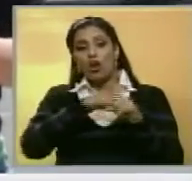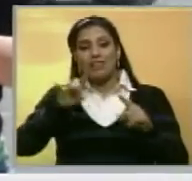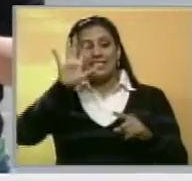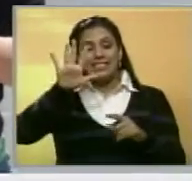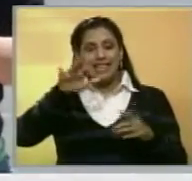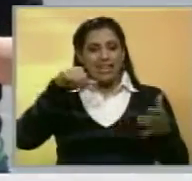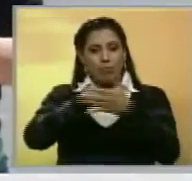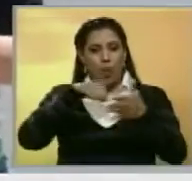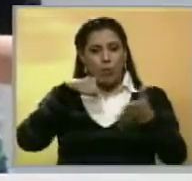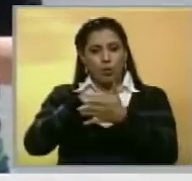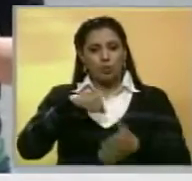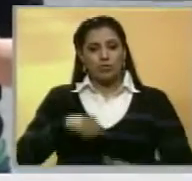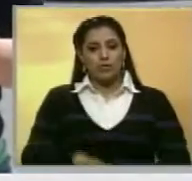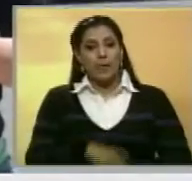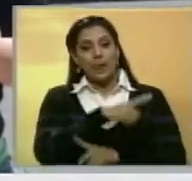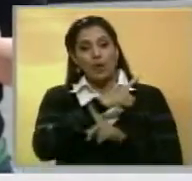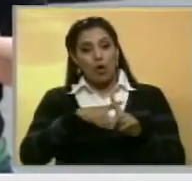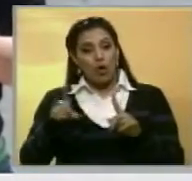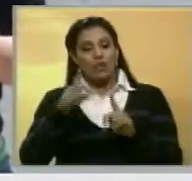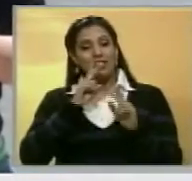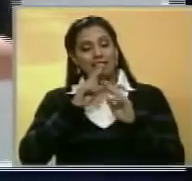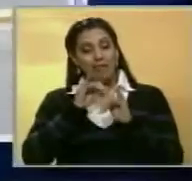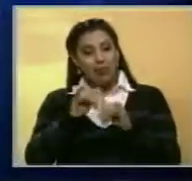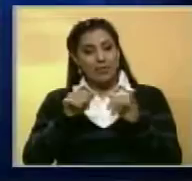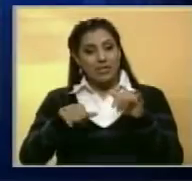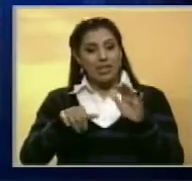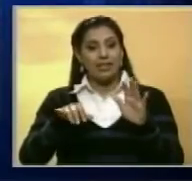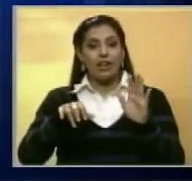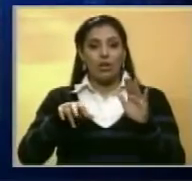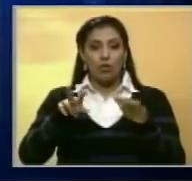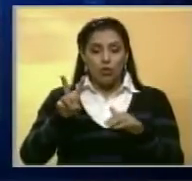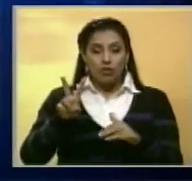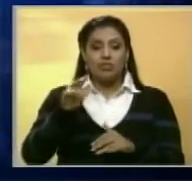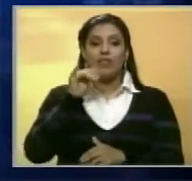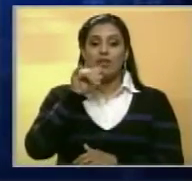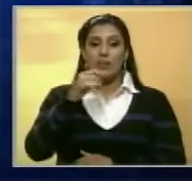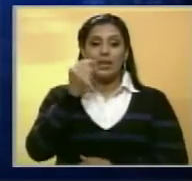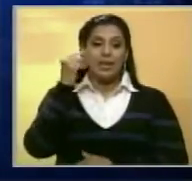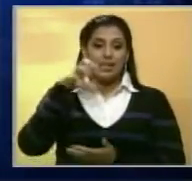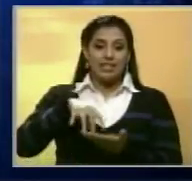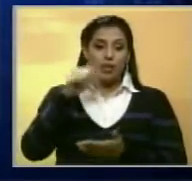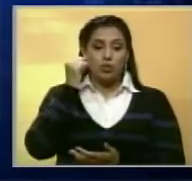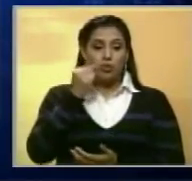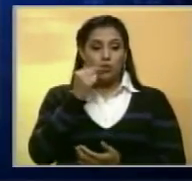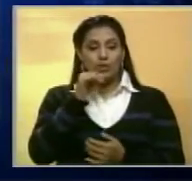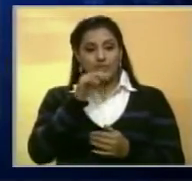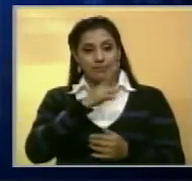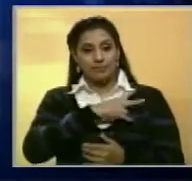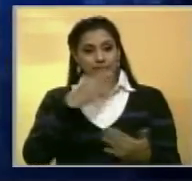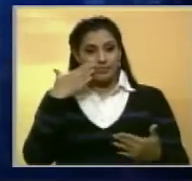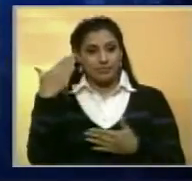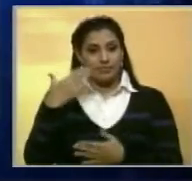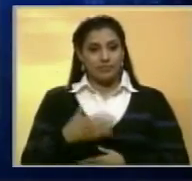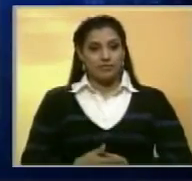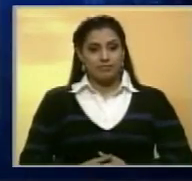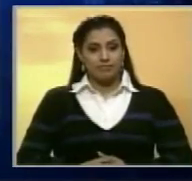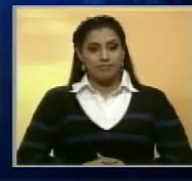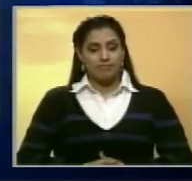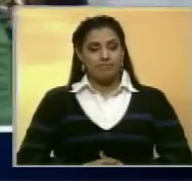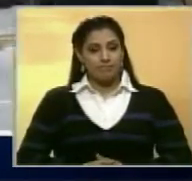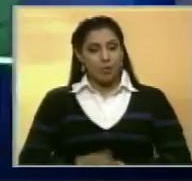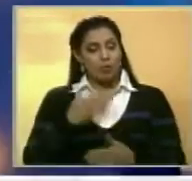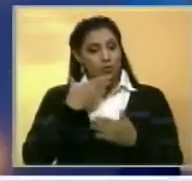accidentes de tránsito. Este es el reporte que manejamos hasta el momento desde el Estado Sucre. Continúen con más de su noticiero, Benevisión.